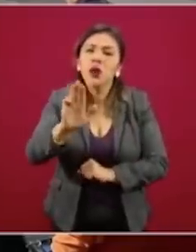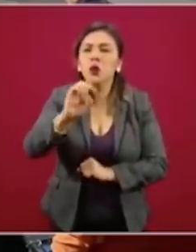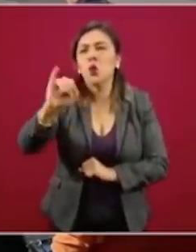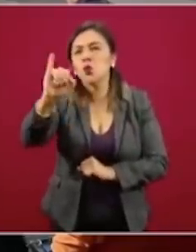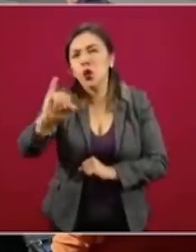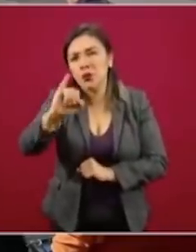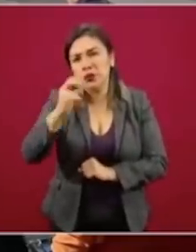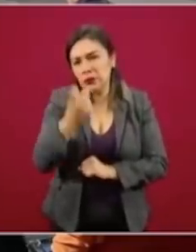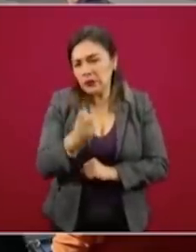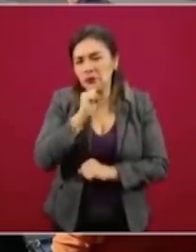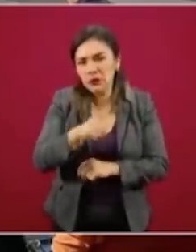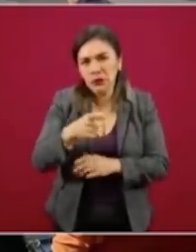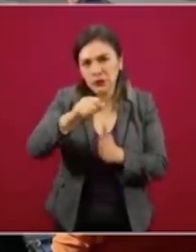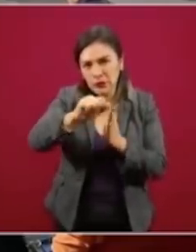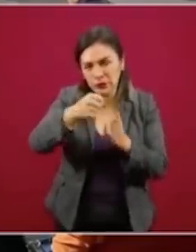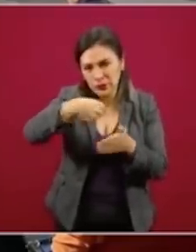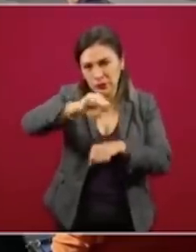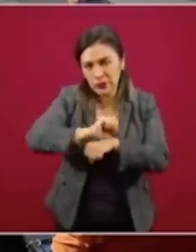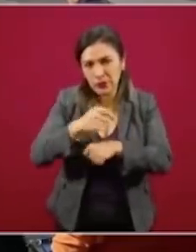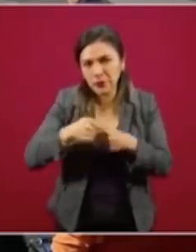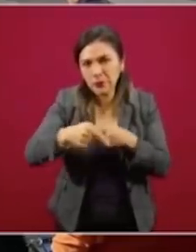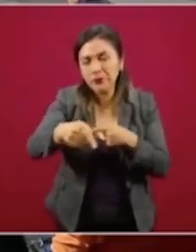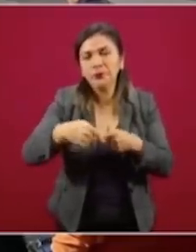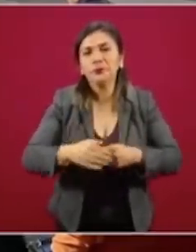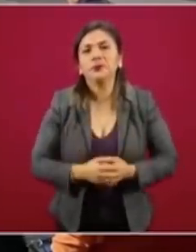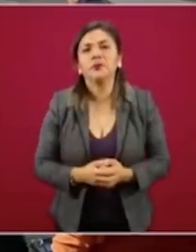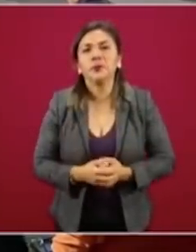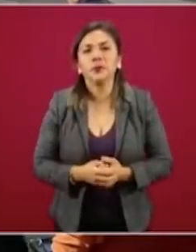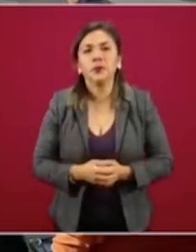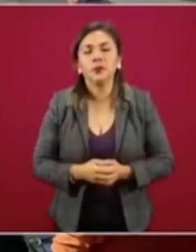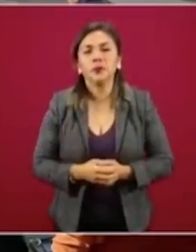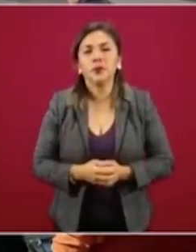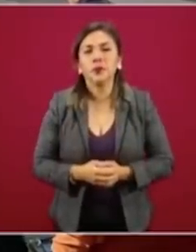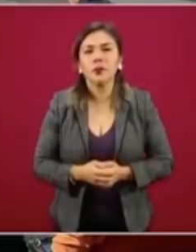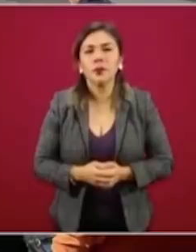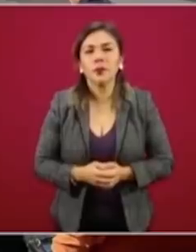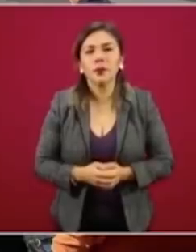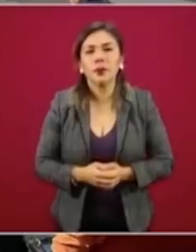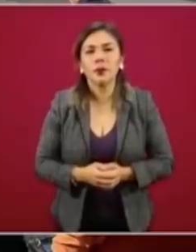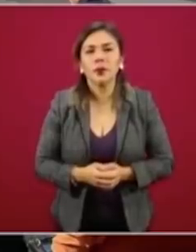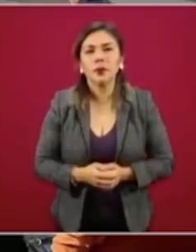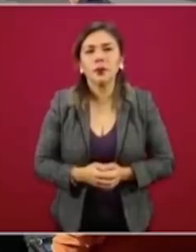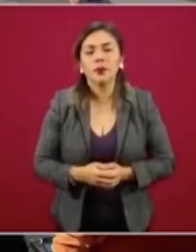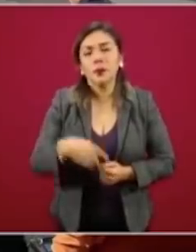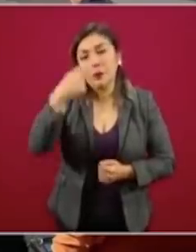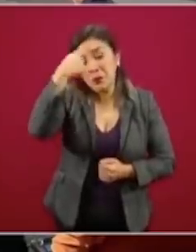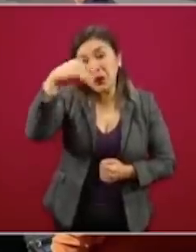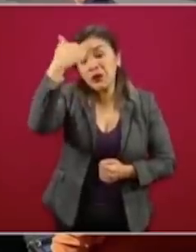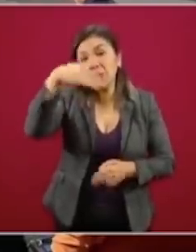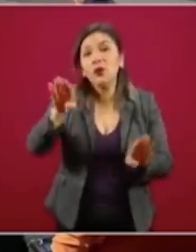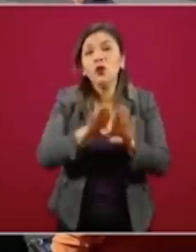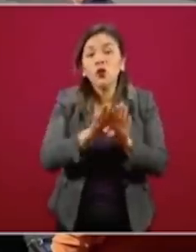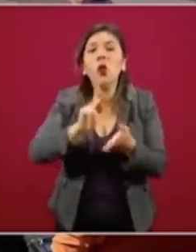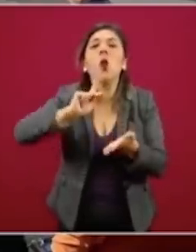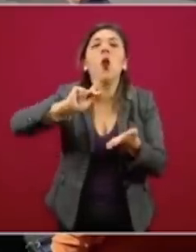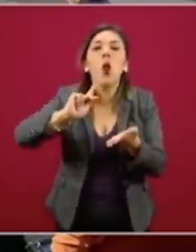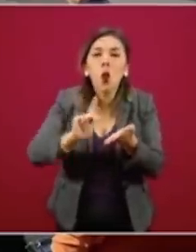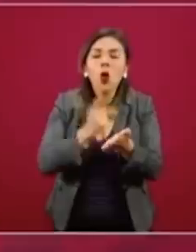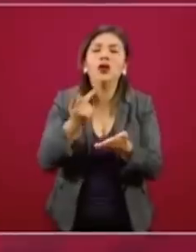ya para cómo se va a llevar a cabo la apertura,